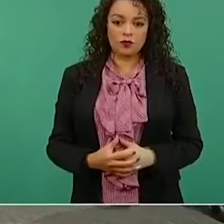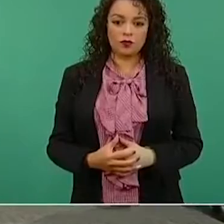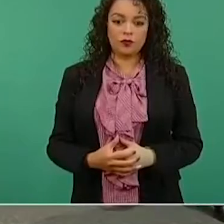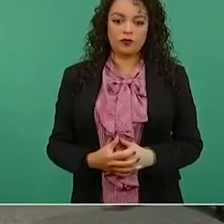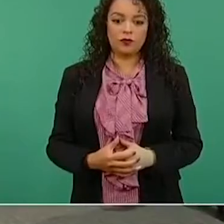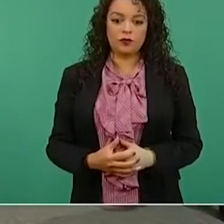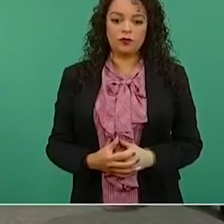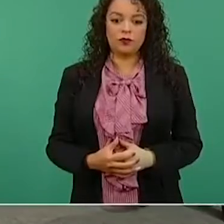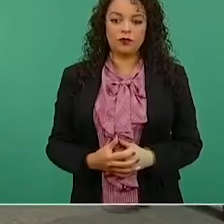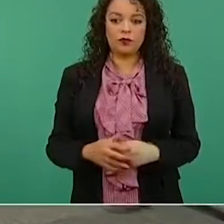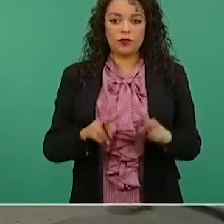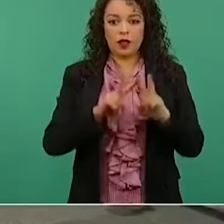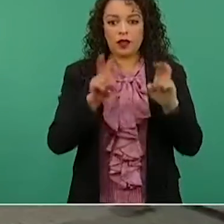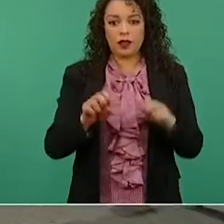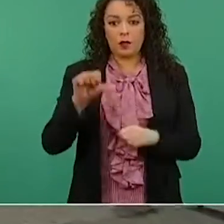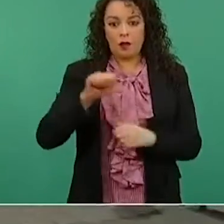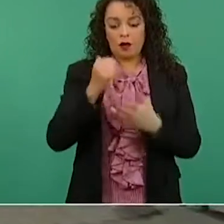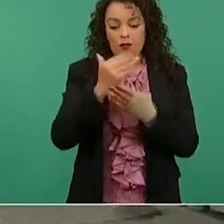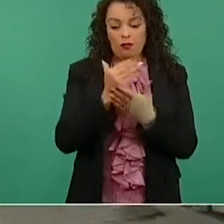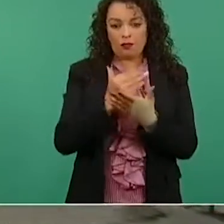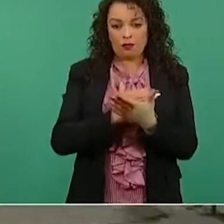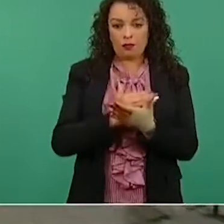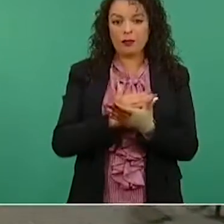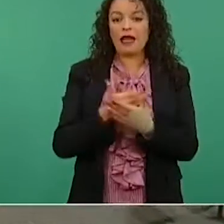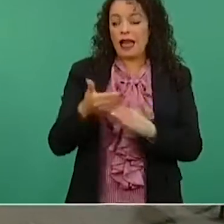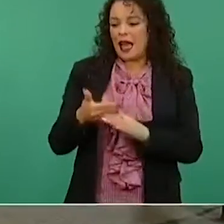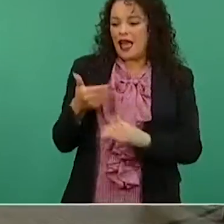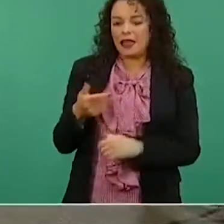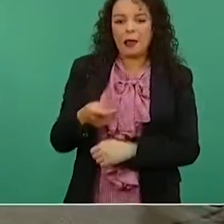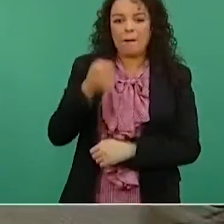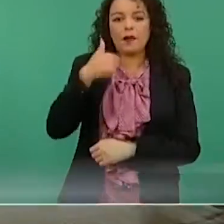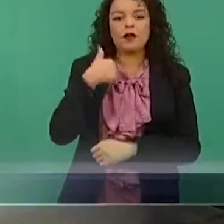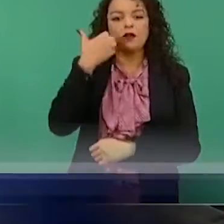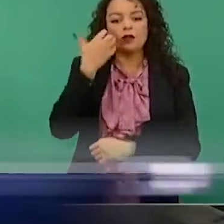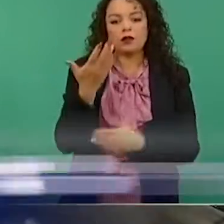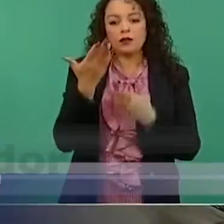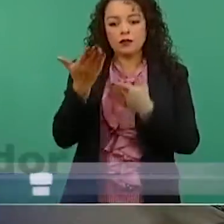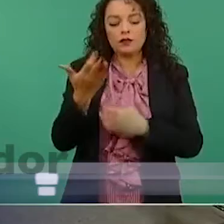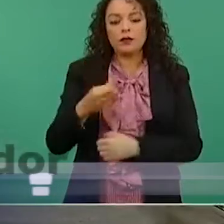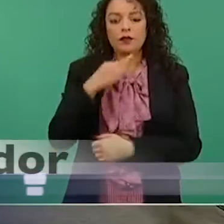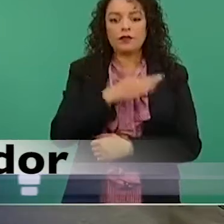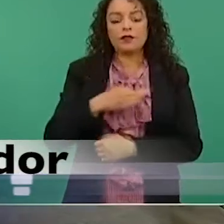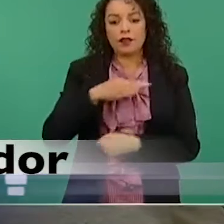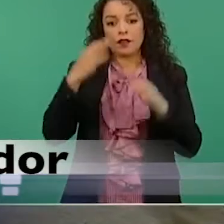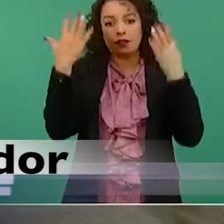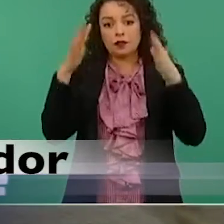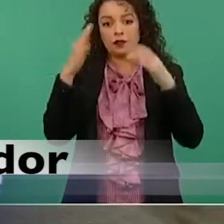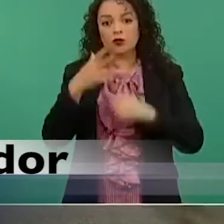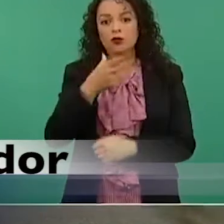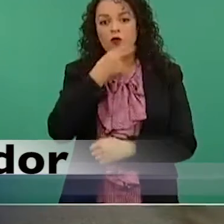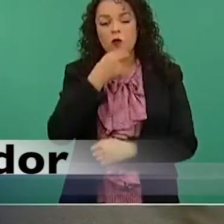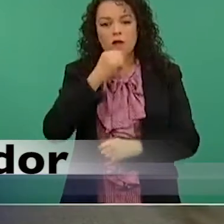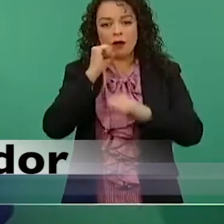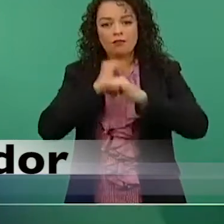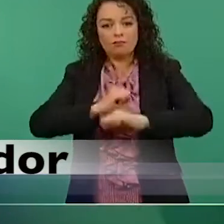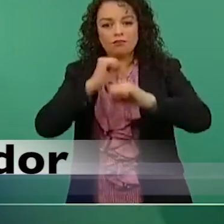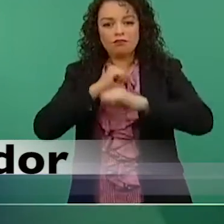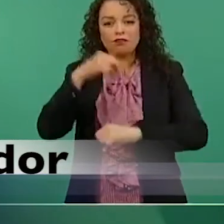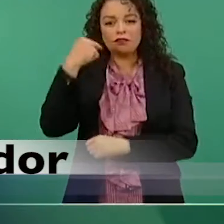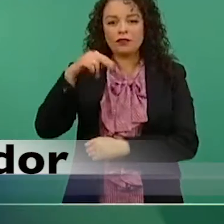deportistas tapatíos. Felicitar a Saúl Canelo Álvarez, que ganó